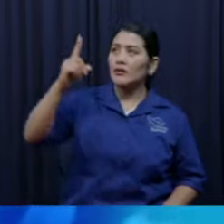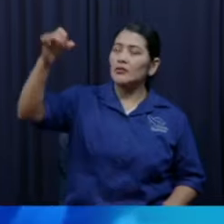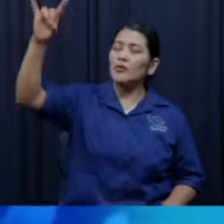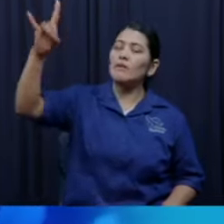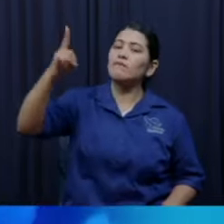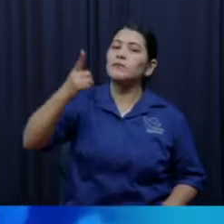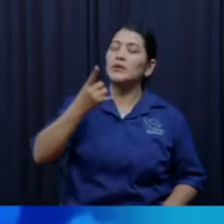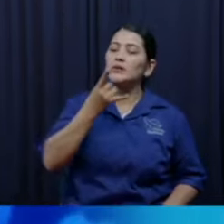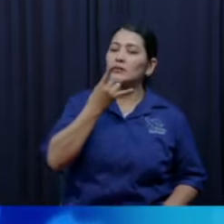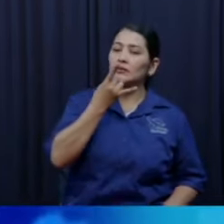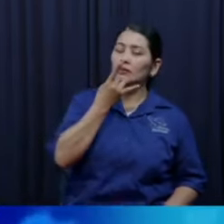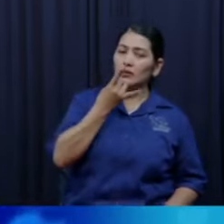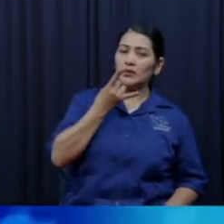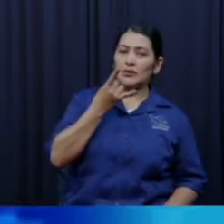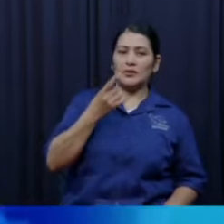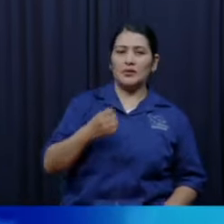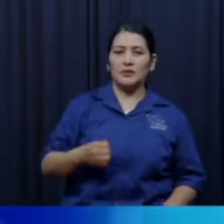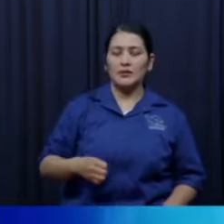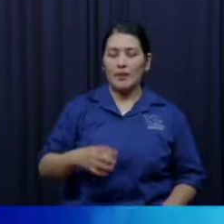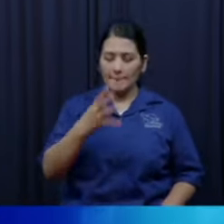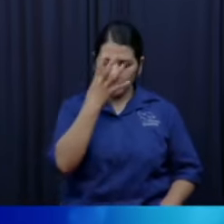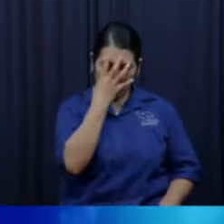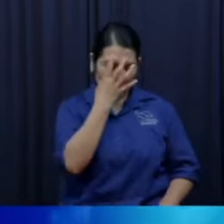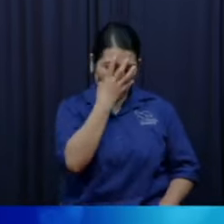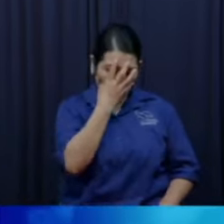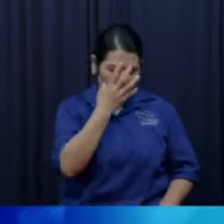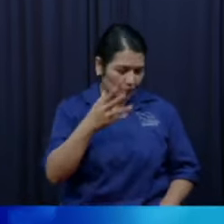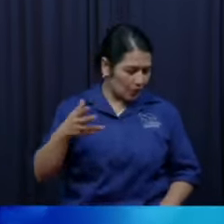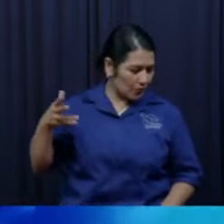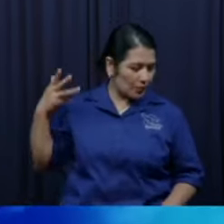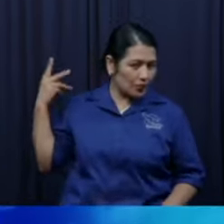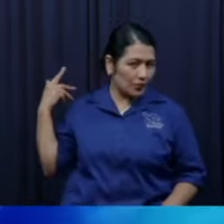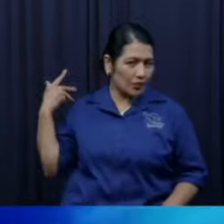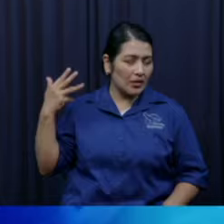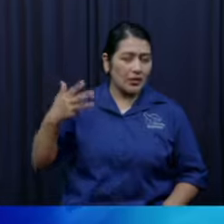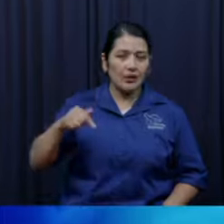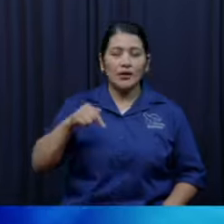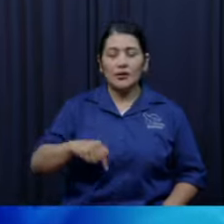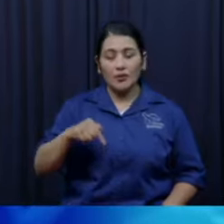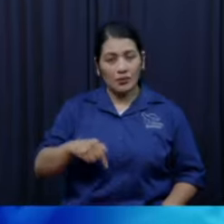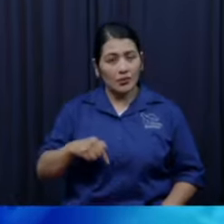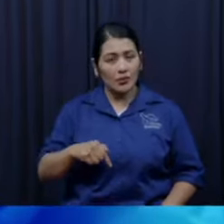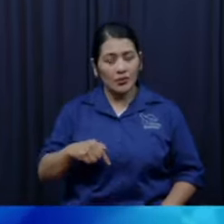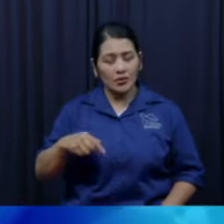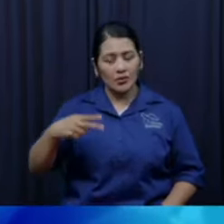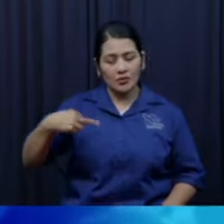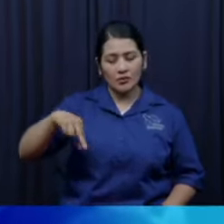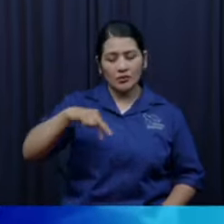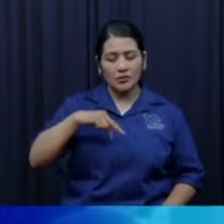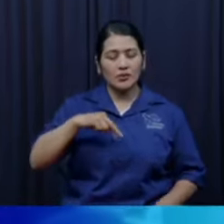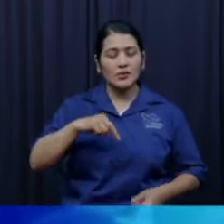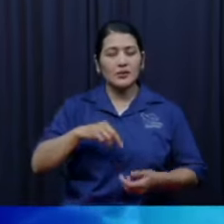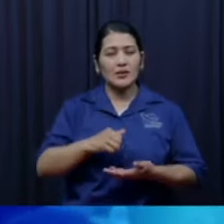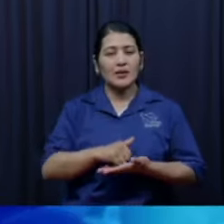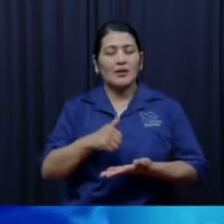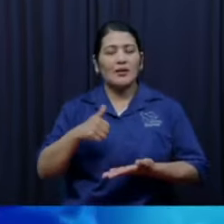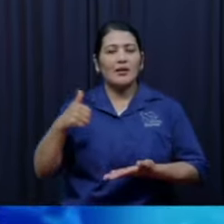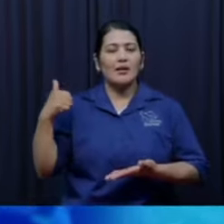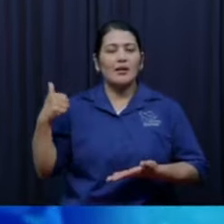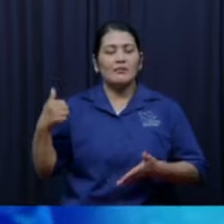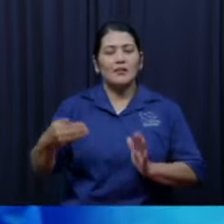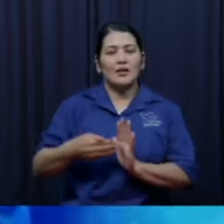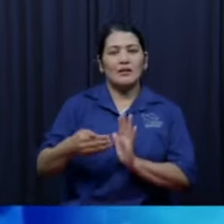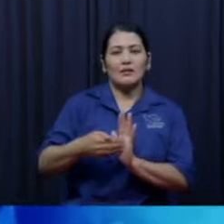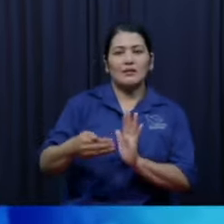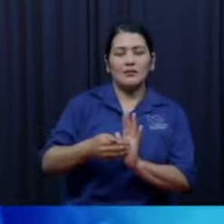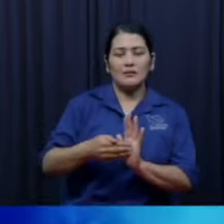es un evento negativo, hay que reconquistarlo para Cristo. Ok, entonces cuando hablamos de Deuteronomio 7.1,